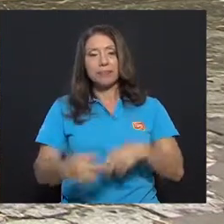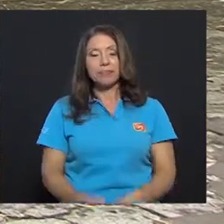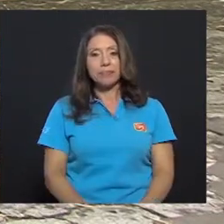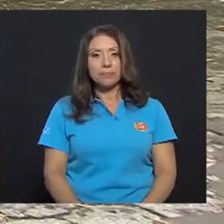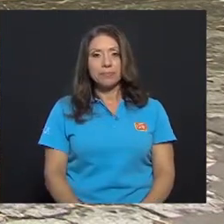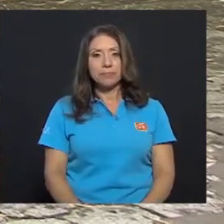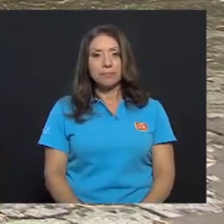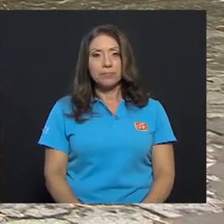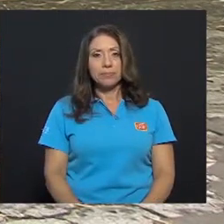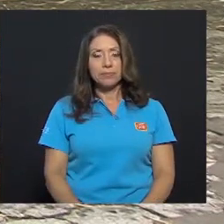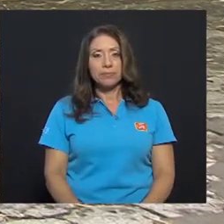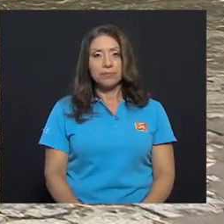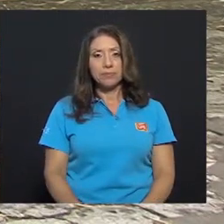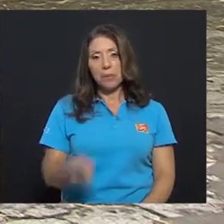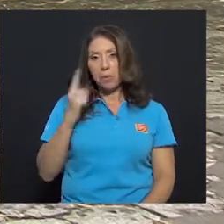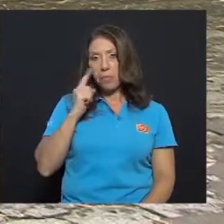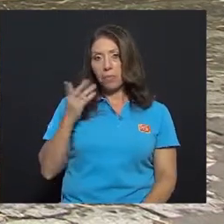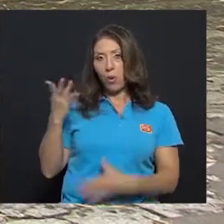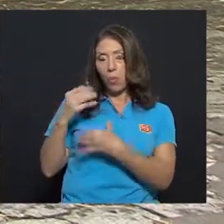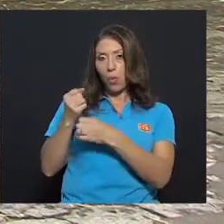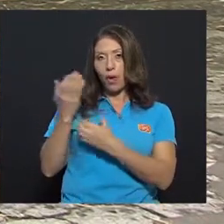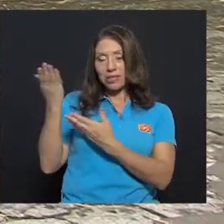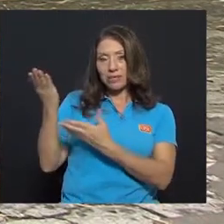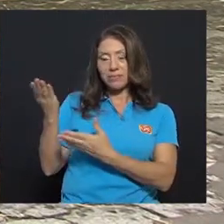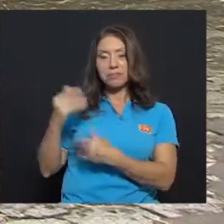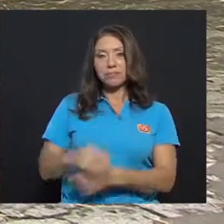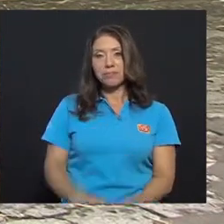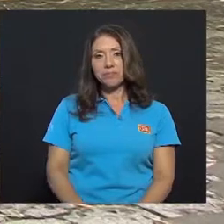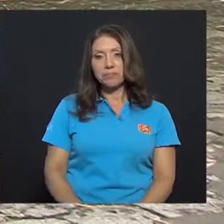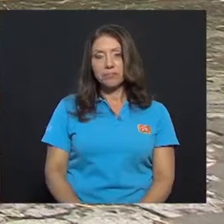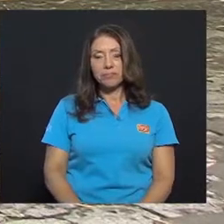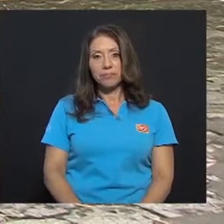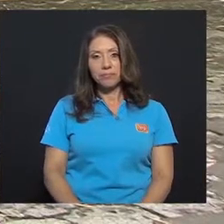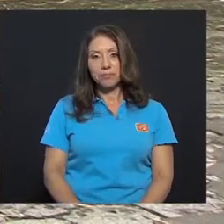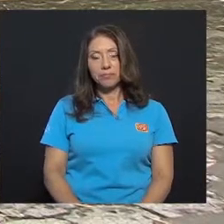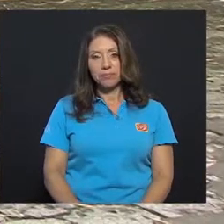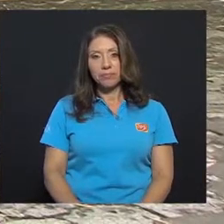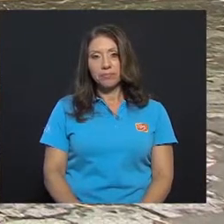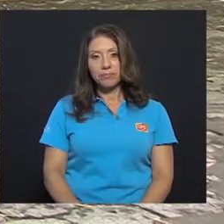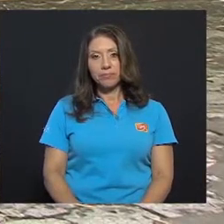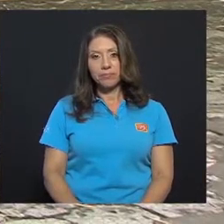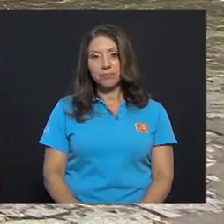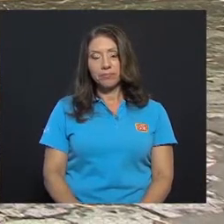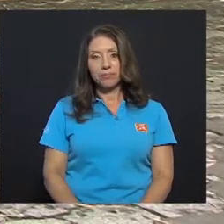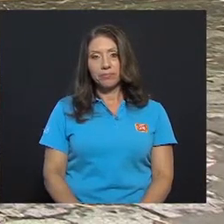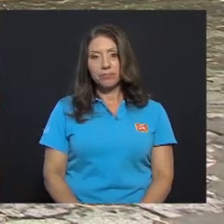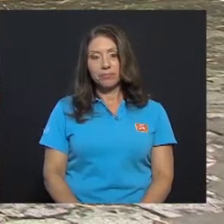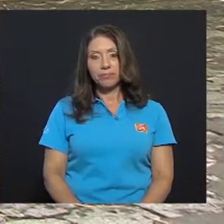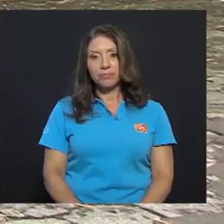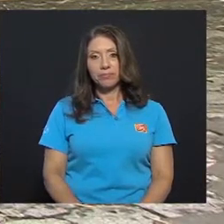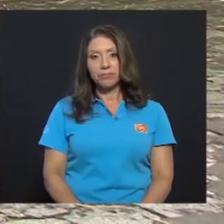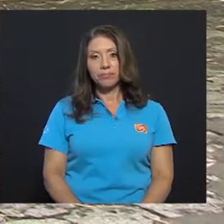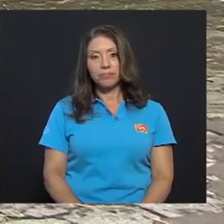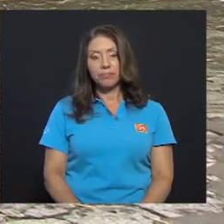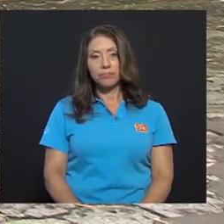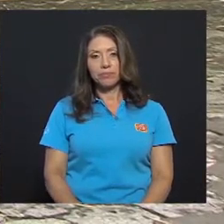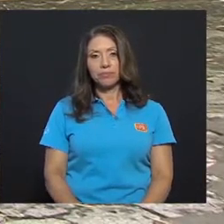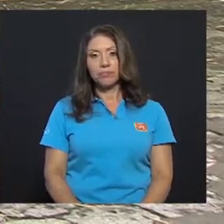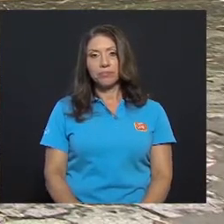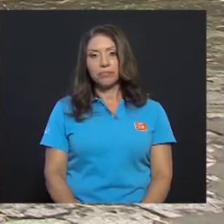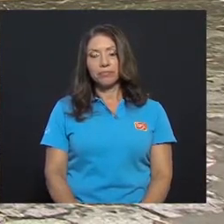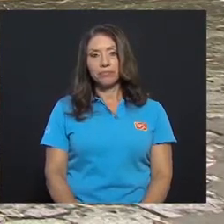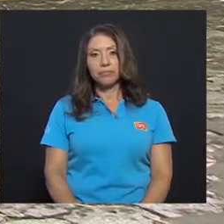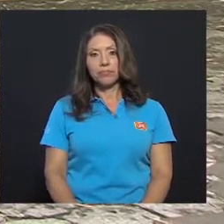¿Ok? ¿Ok? Entonces, zafamos acá, volvemos, damos la vuelta, lo colocamos en la pierna, sostenemos.